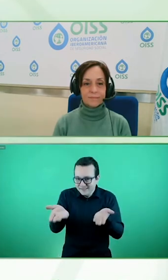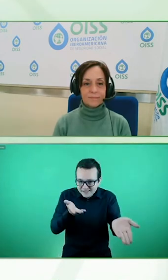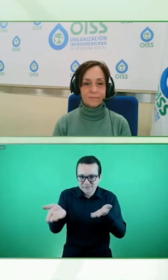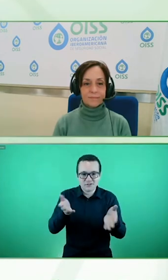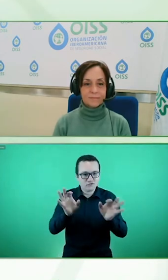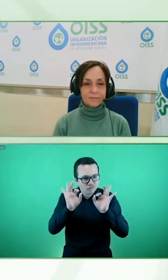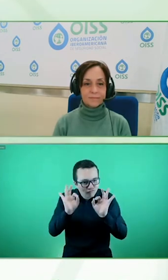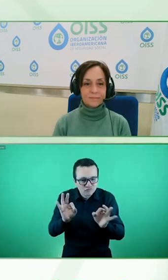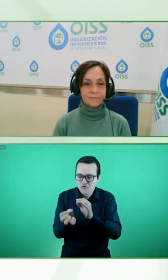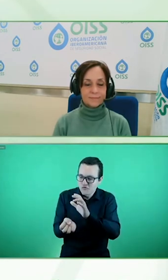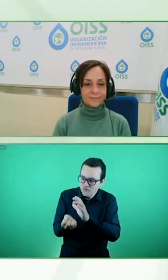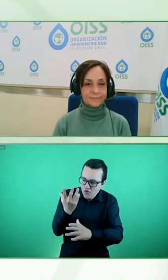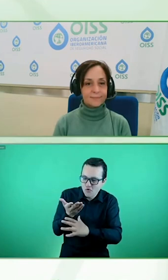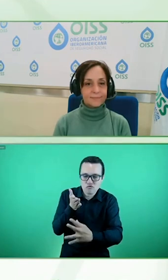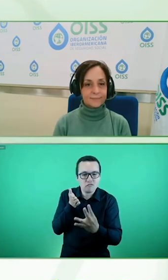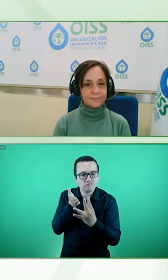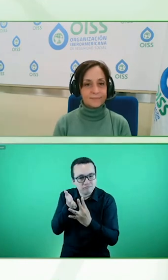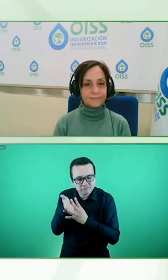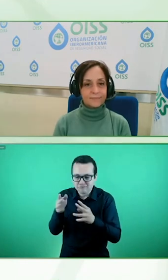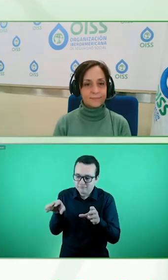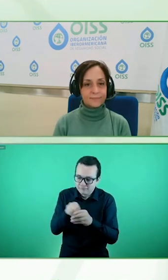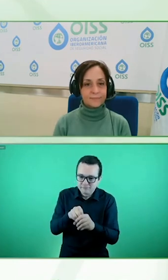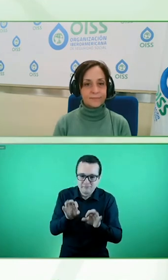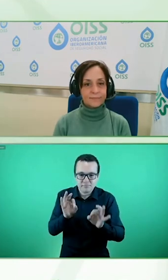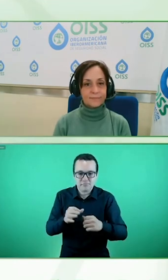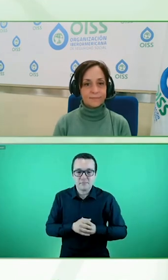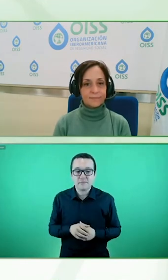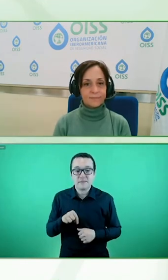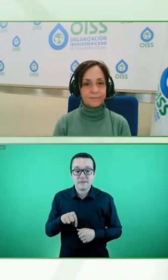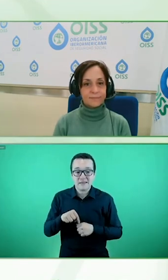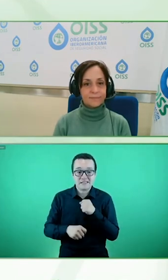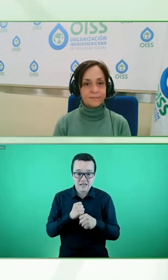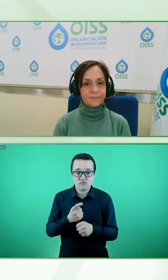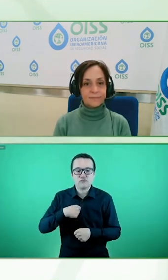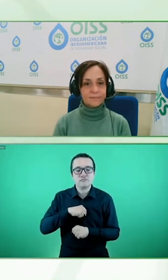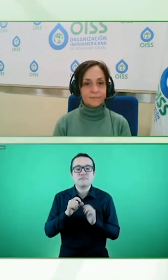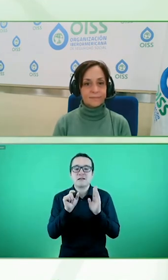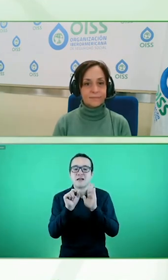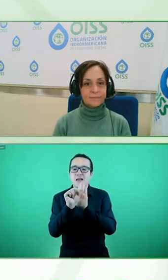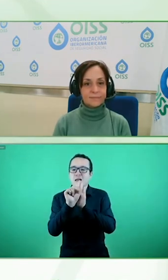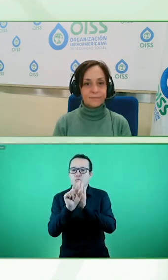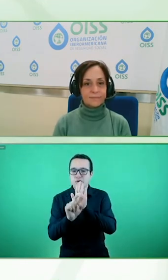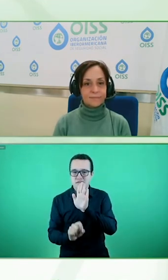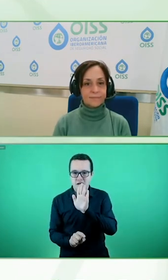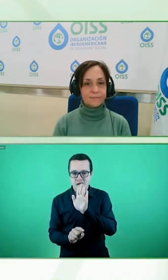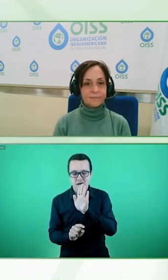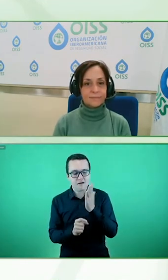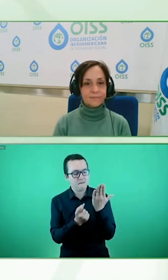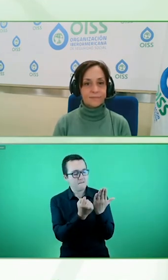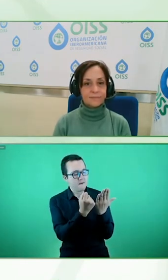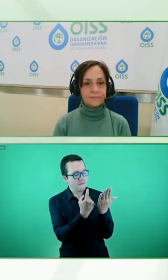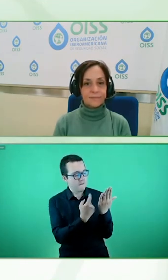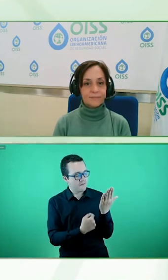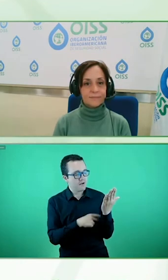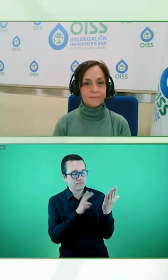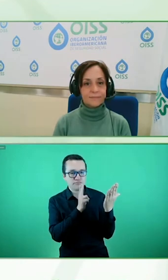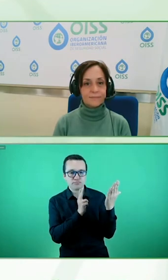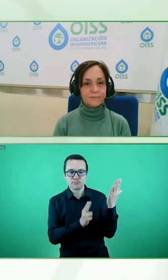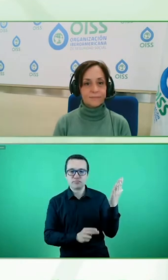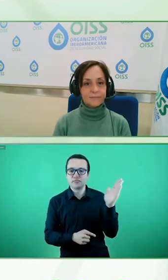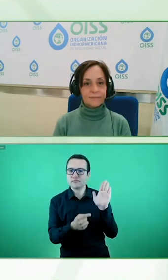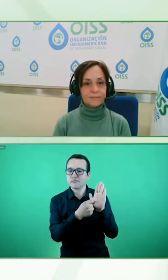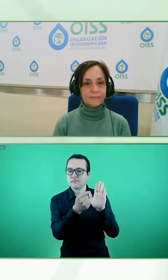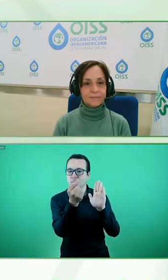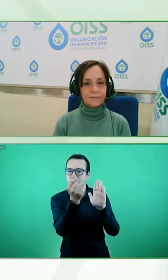o los resultados mejor dicho de la encuesta que se llama el ADIS que fue la primera encuesta que corrimos hoy con 17 perdón respuestas